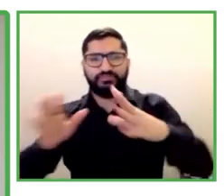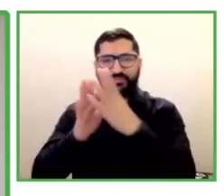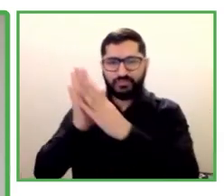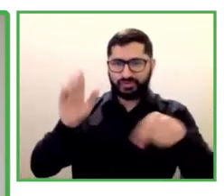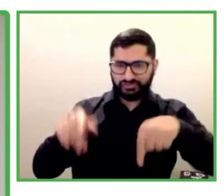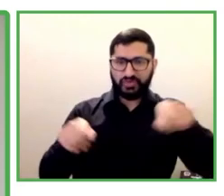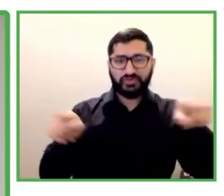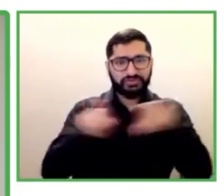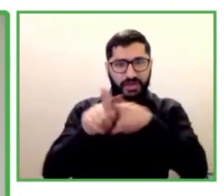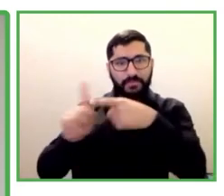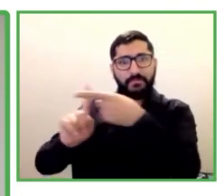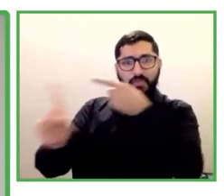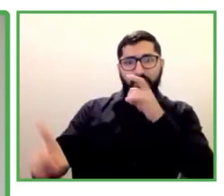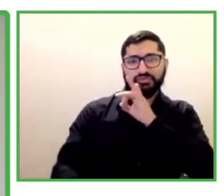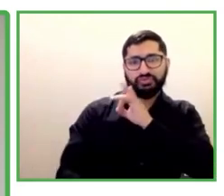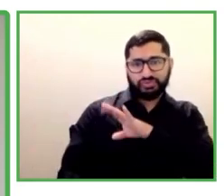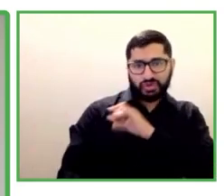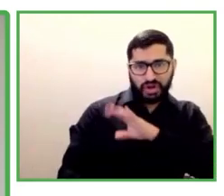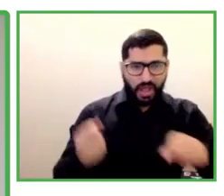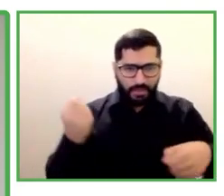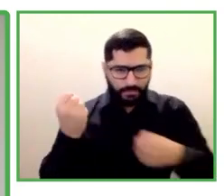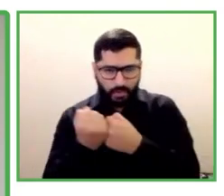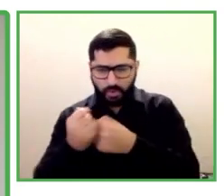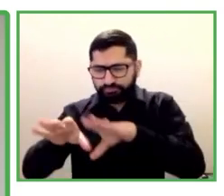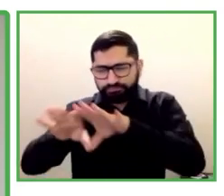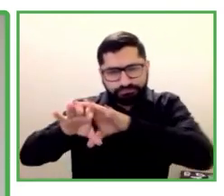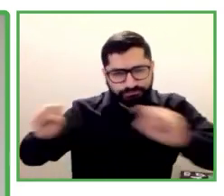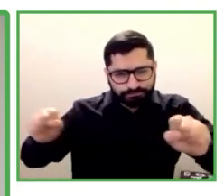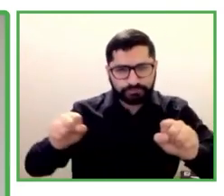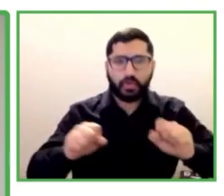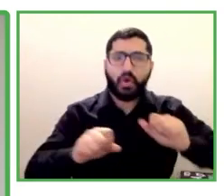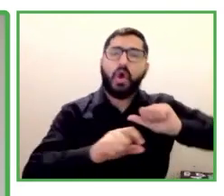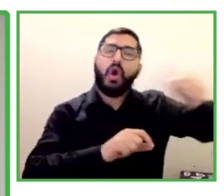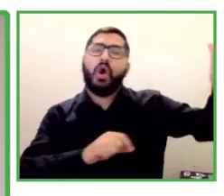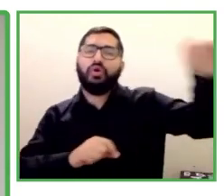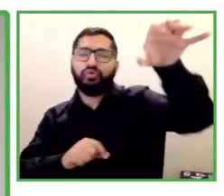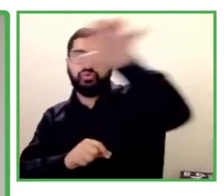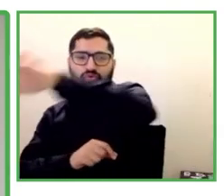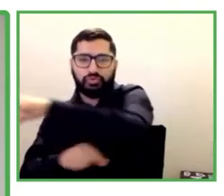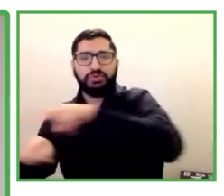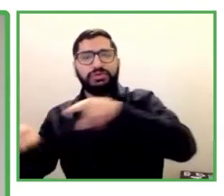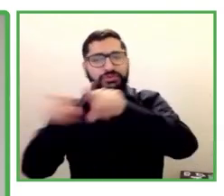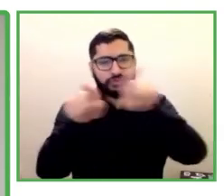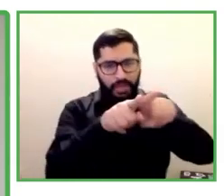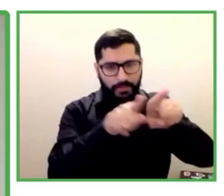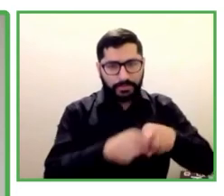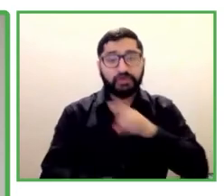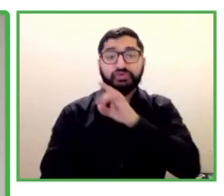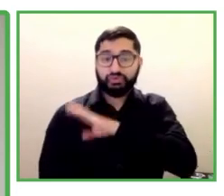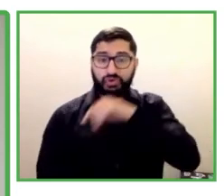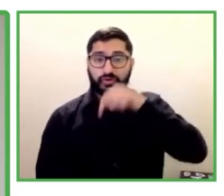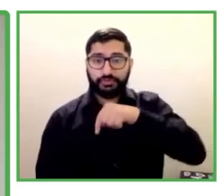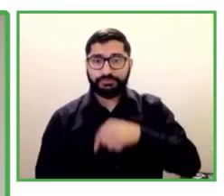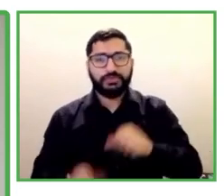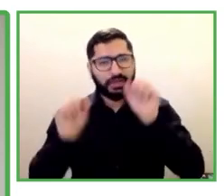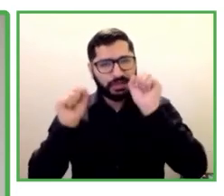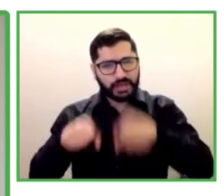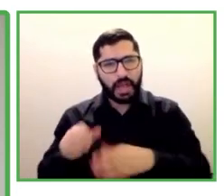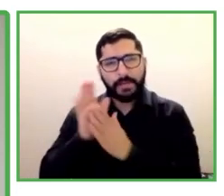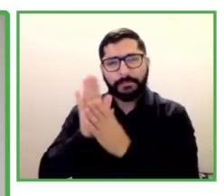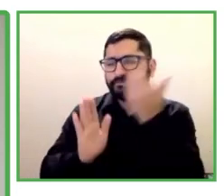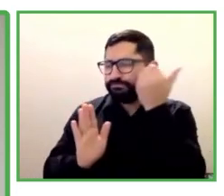actos de productividad y otros actores también en Chile. Por favor, la palabra es tuya. Adelante.